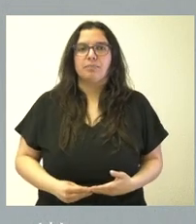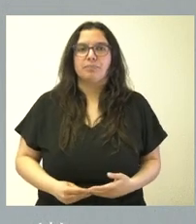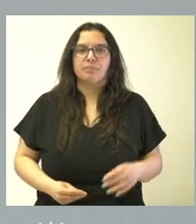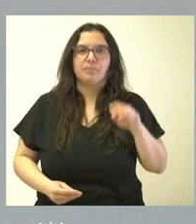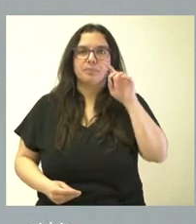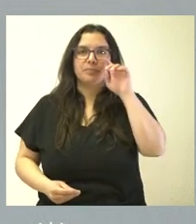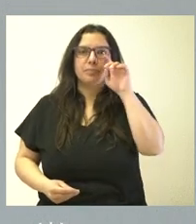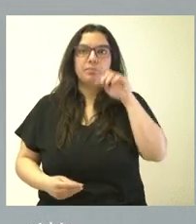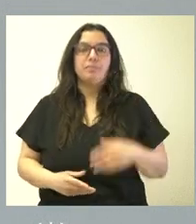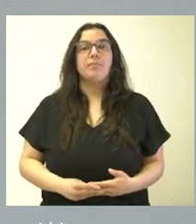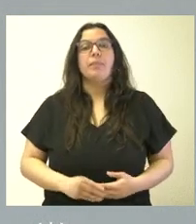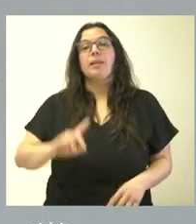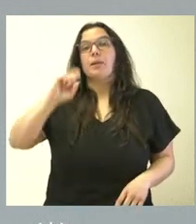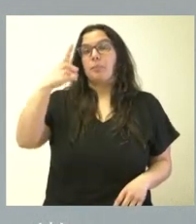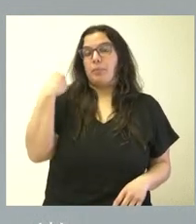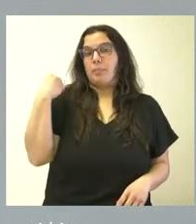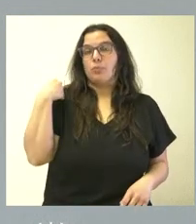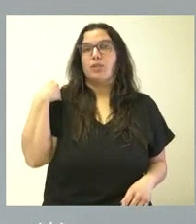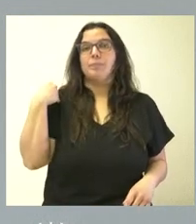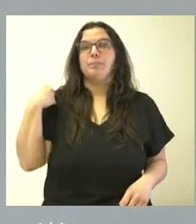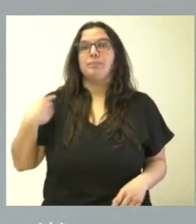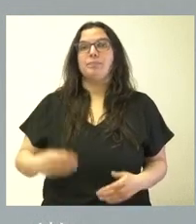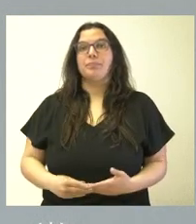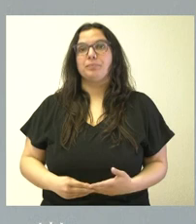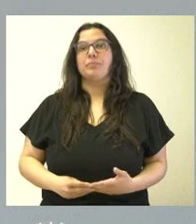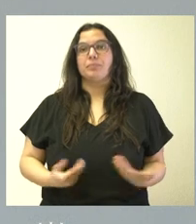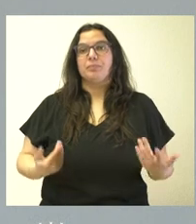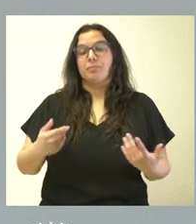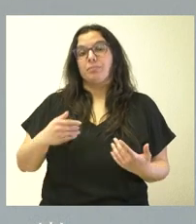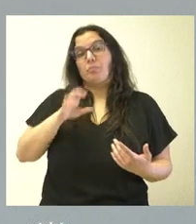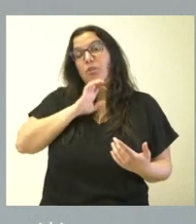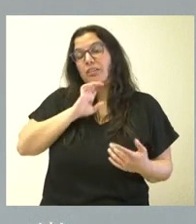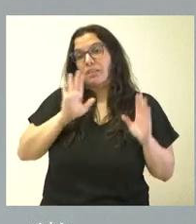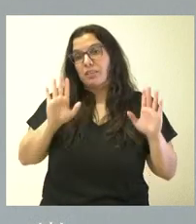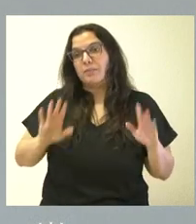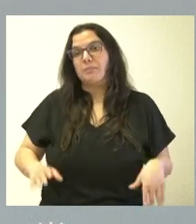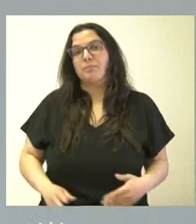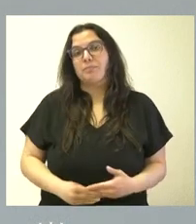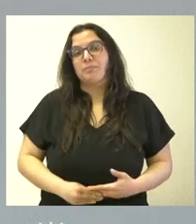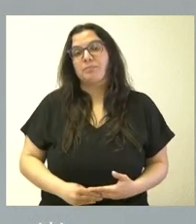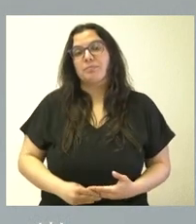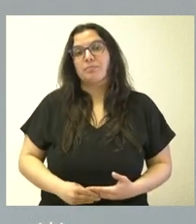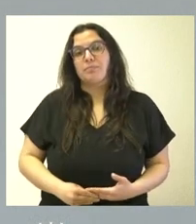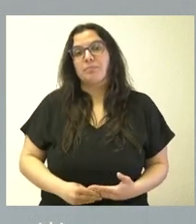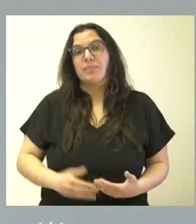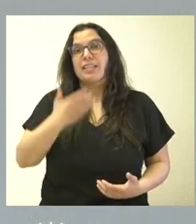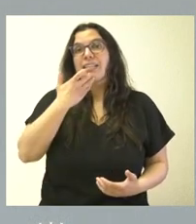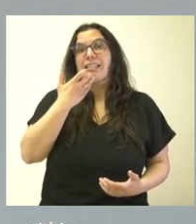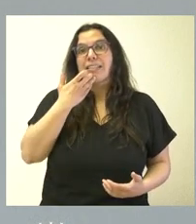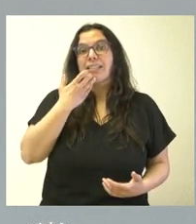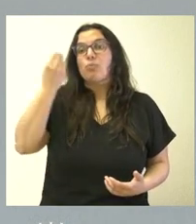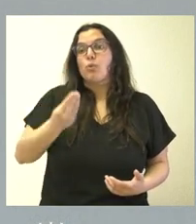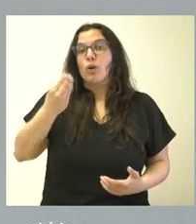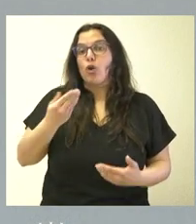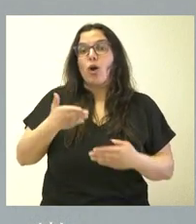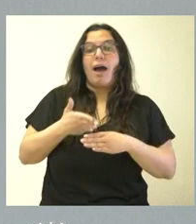Bueno, la primera de las cuestiones, que es una cuestión interesante, de por qué algo, si es muy bueno, no se ha hecho